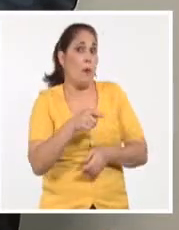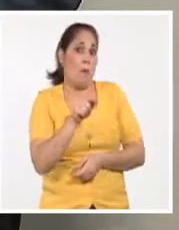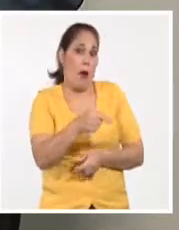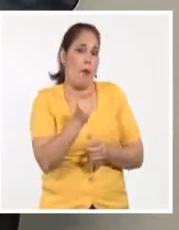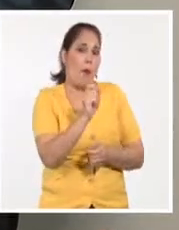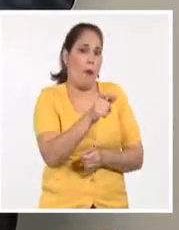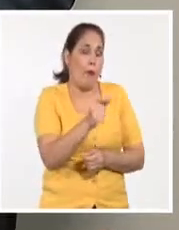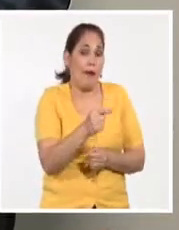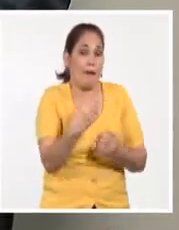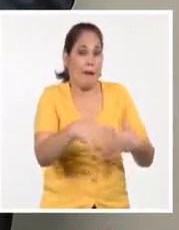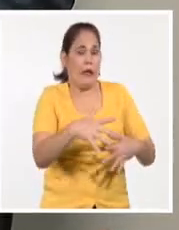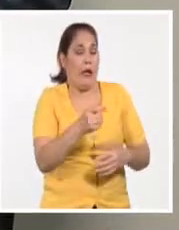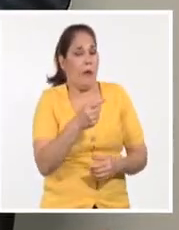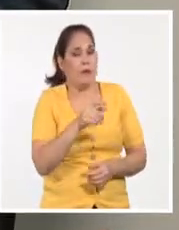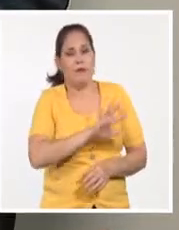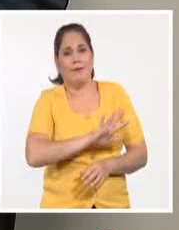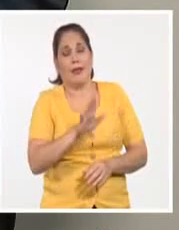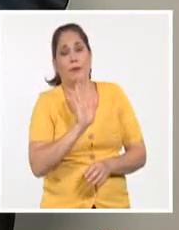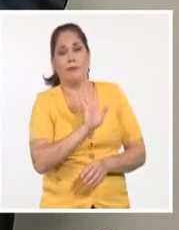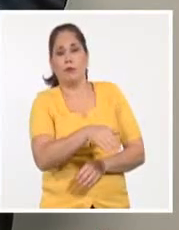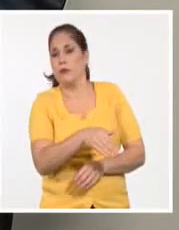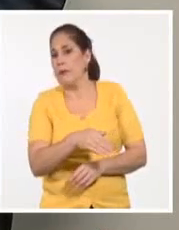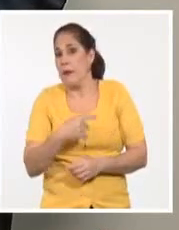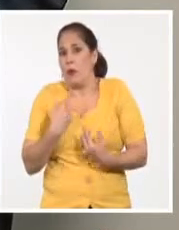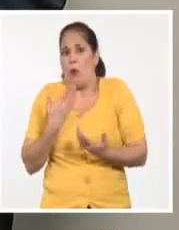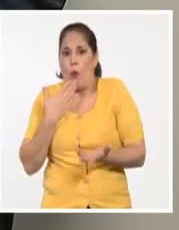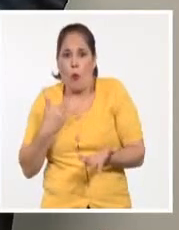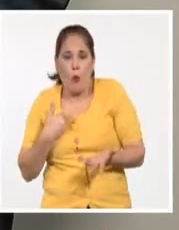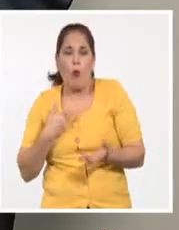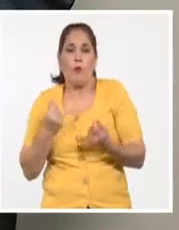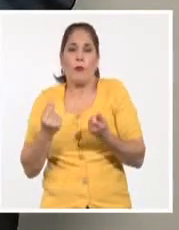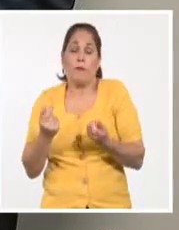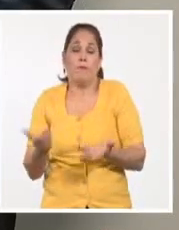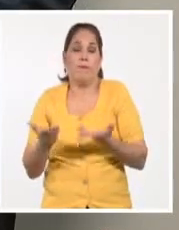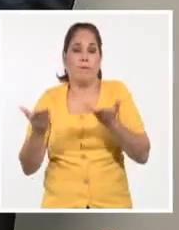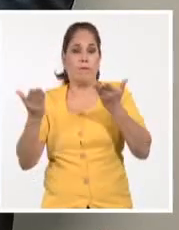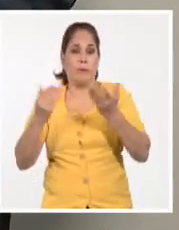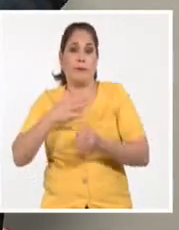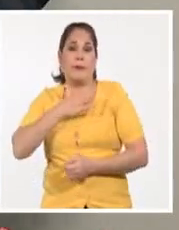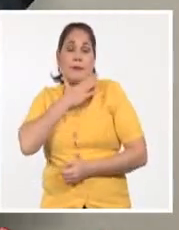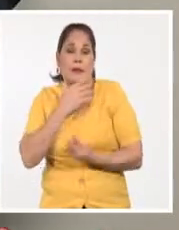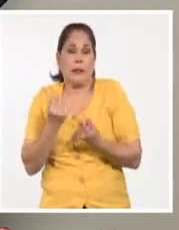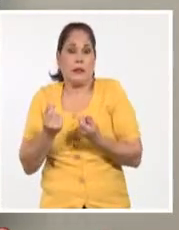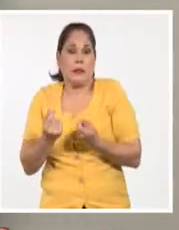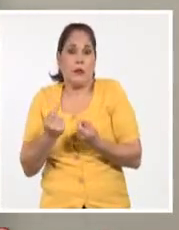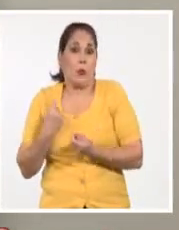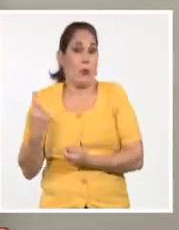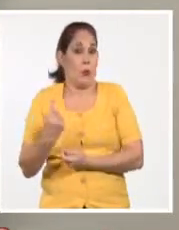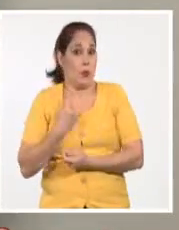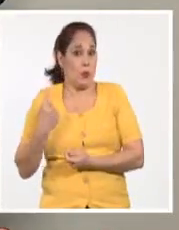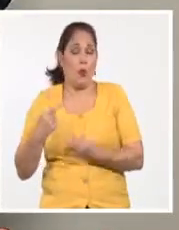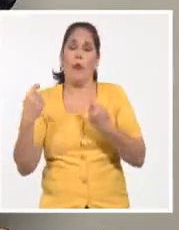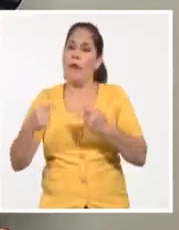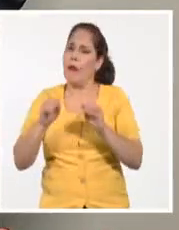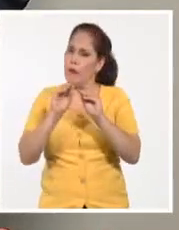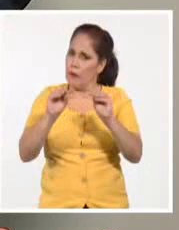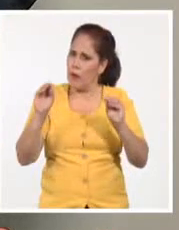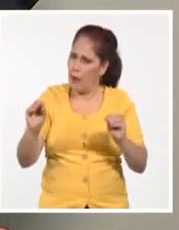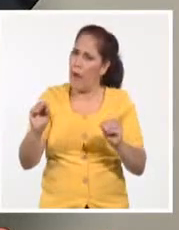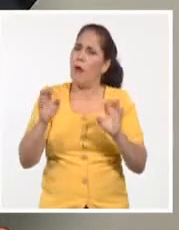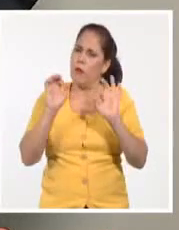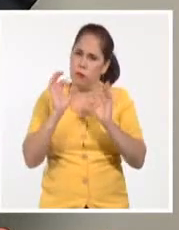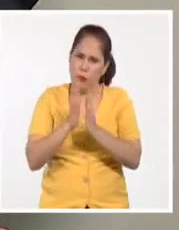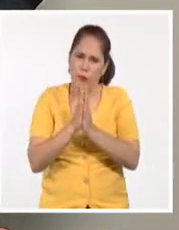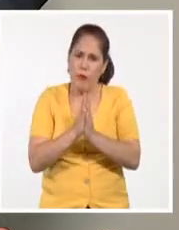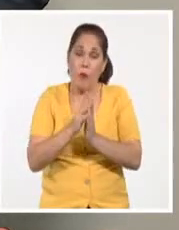acudimos a diario y que tienen una alta incidencia en la economía de las personas. Finalizó haciendo un llamado a enfrentar con objetividad